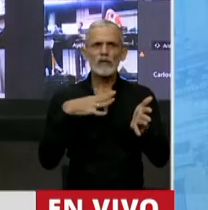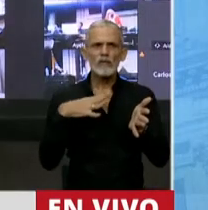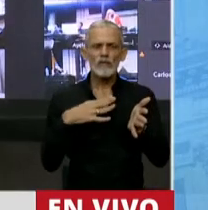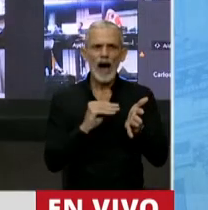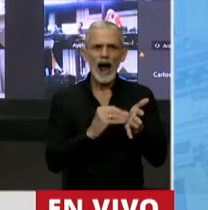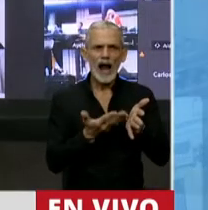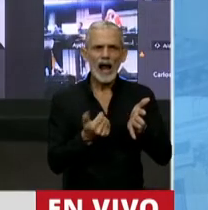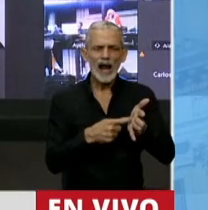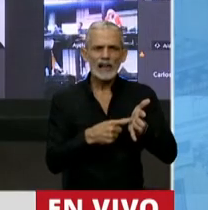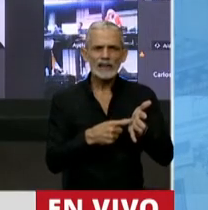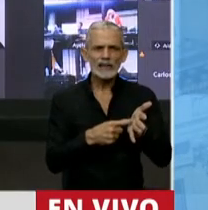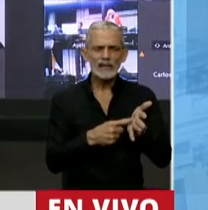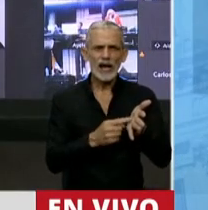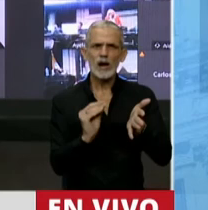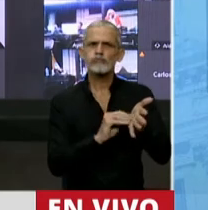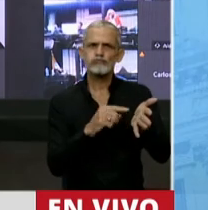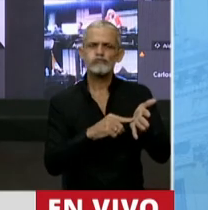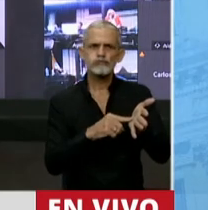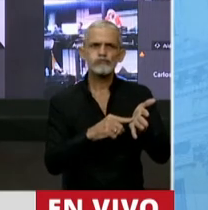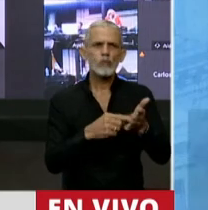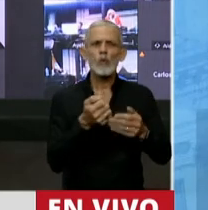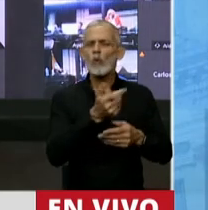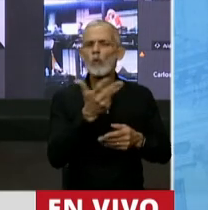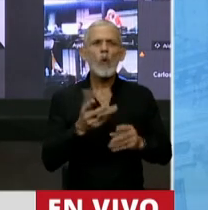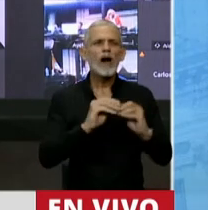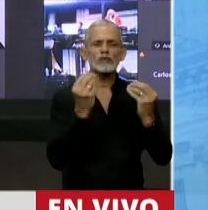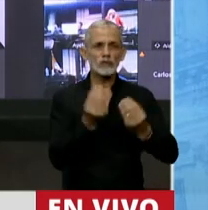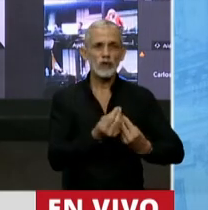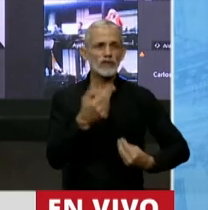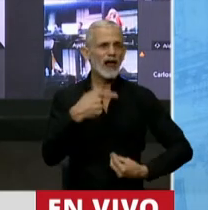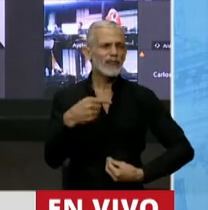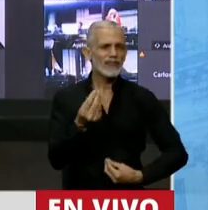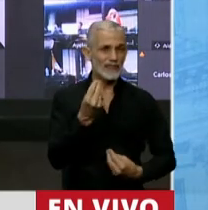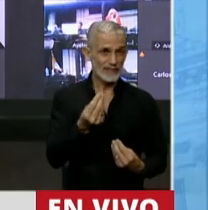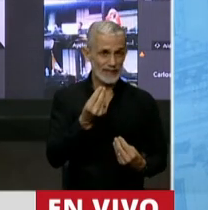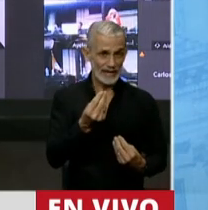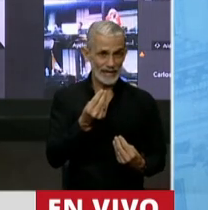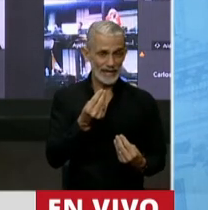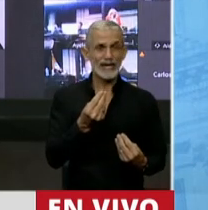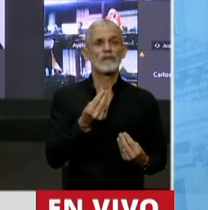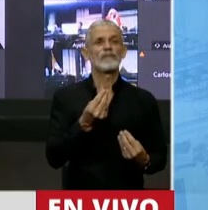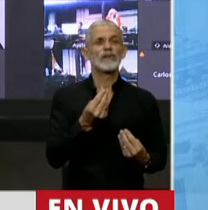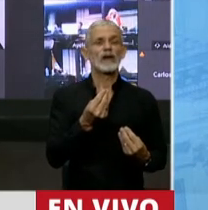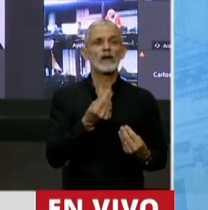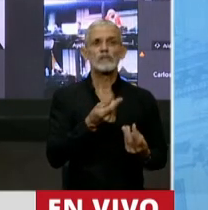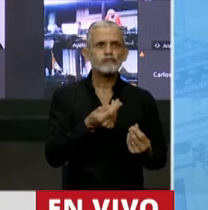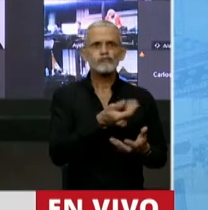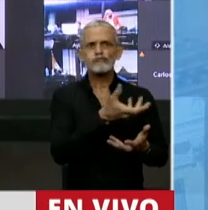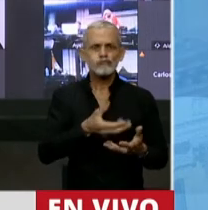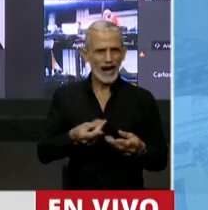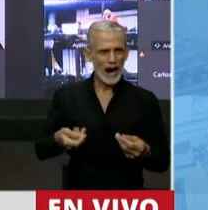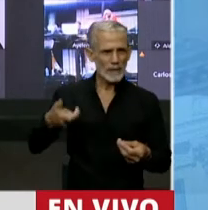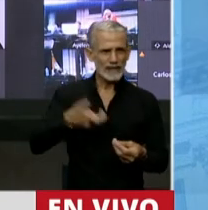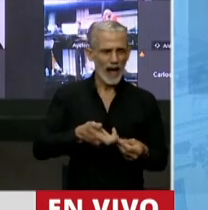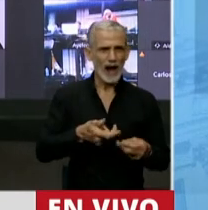consignar las cifras correspondientes a los recursos de capital y a los